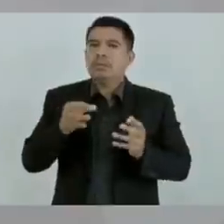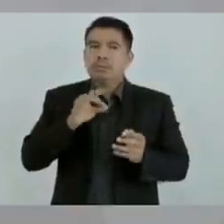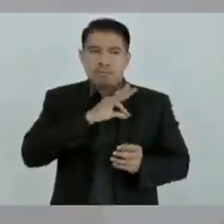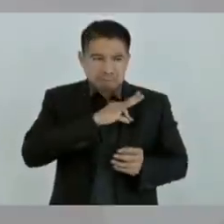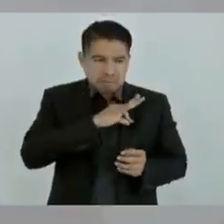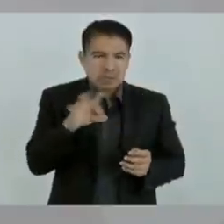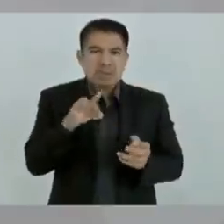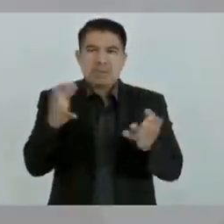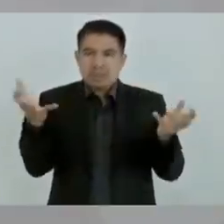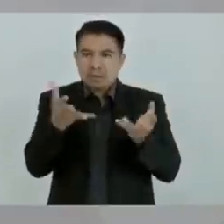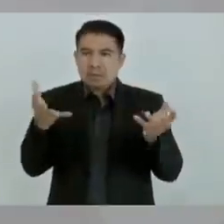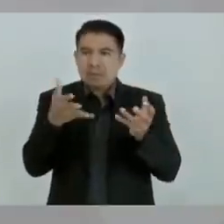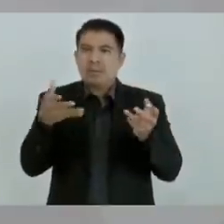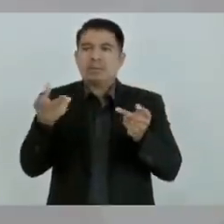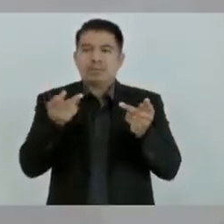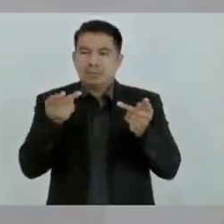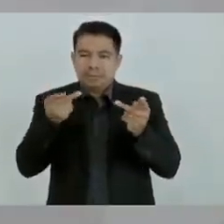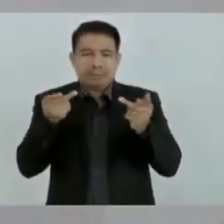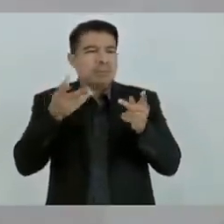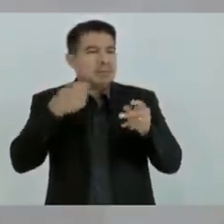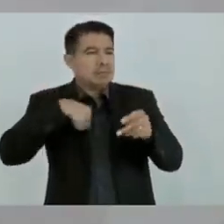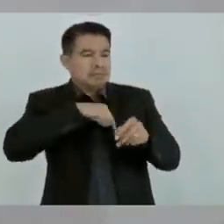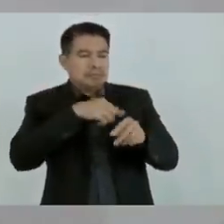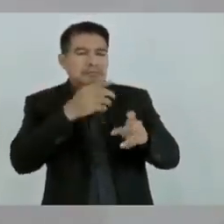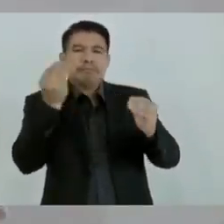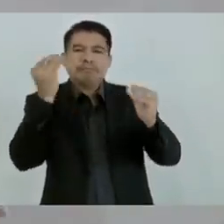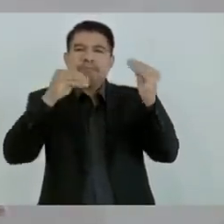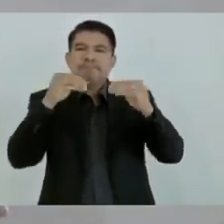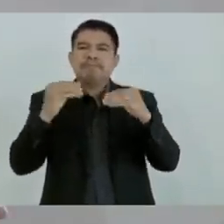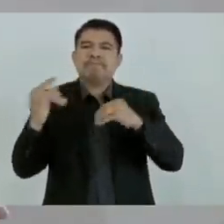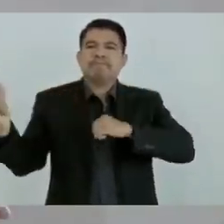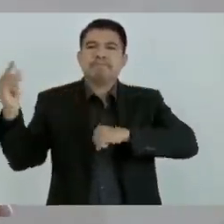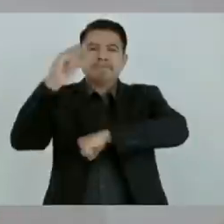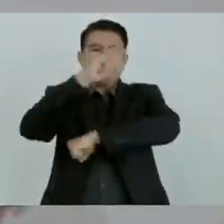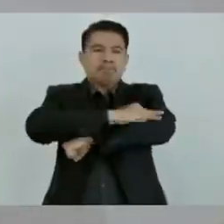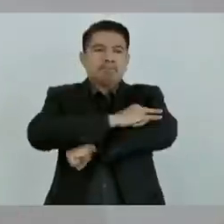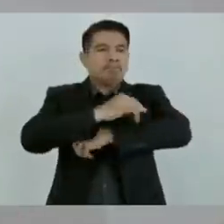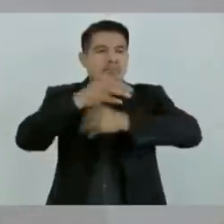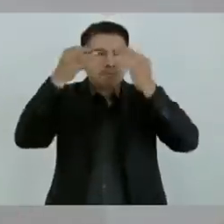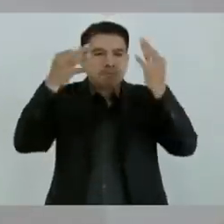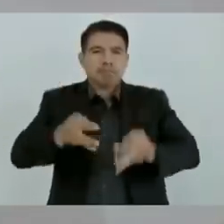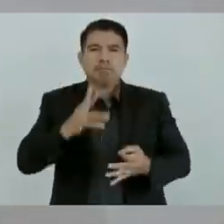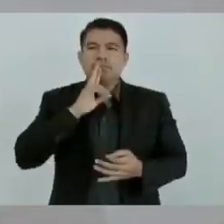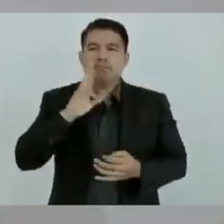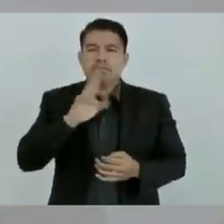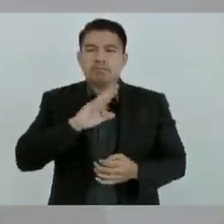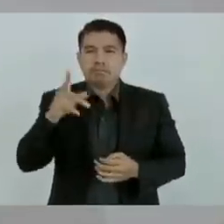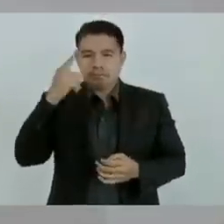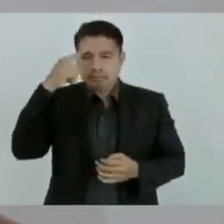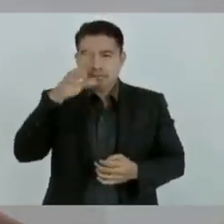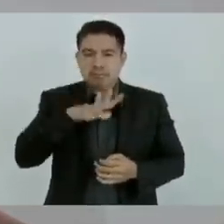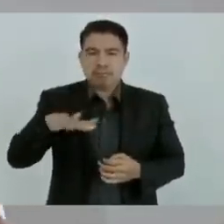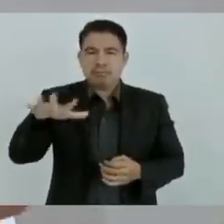que se puede manejar bien un aeropuerto si se